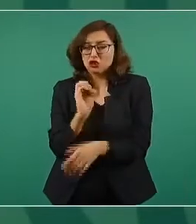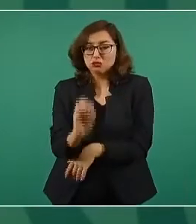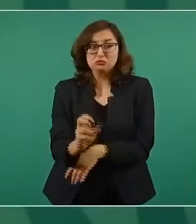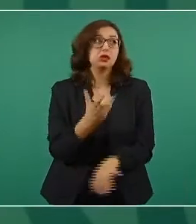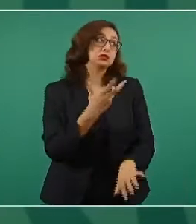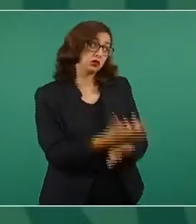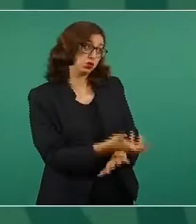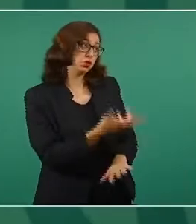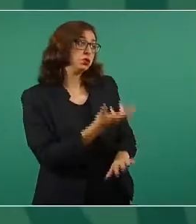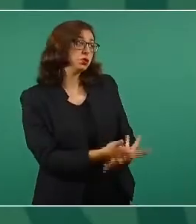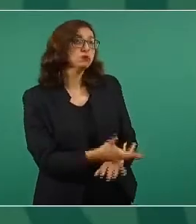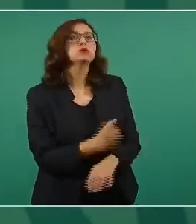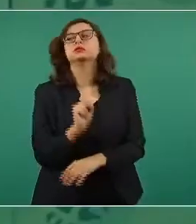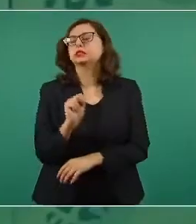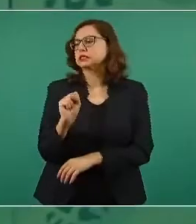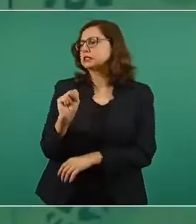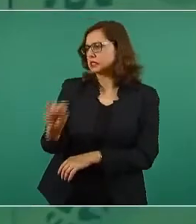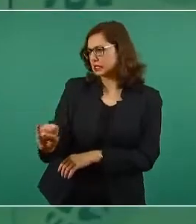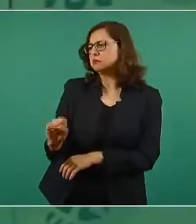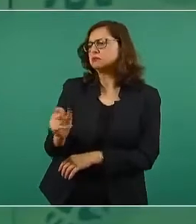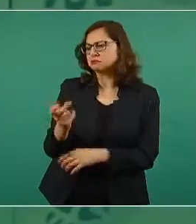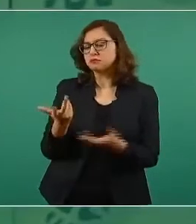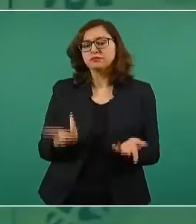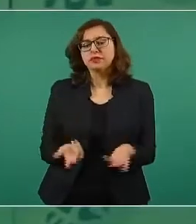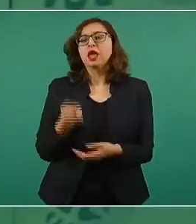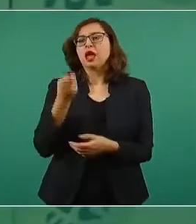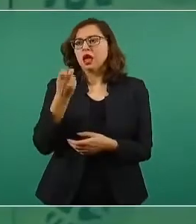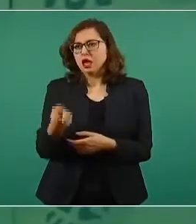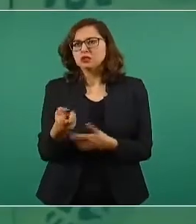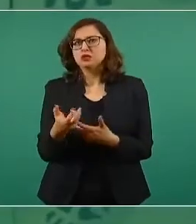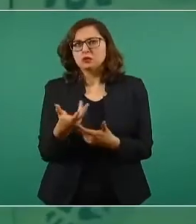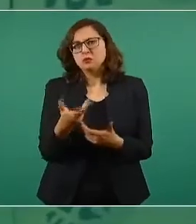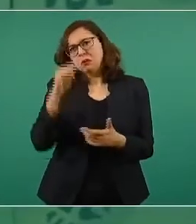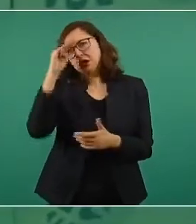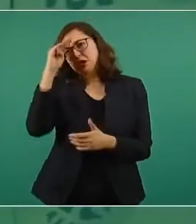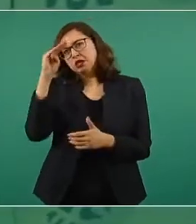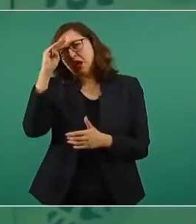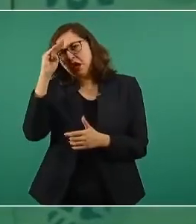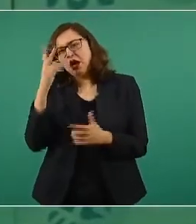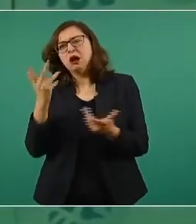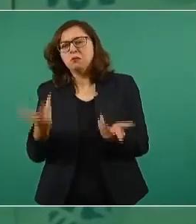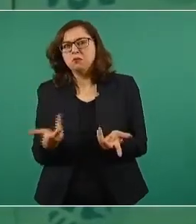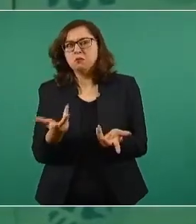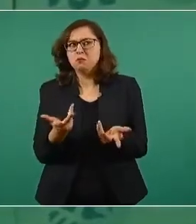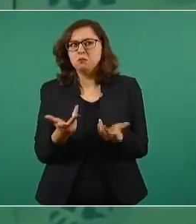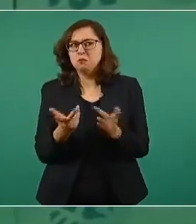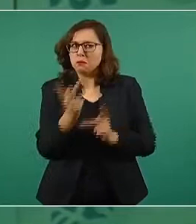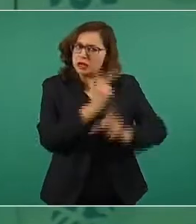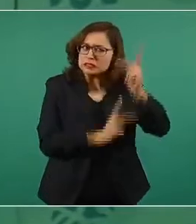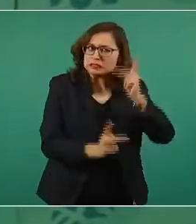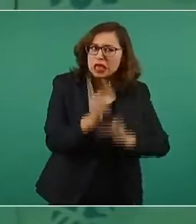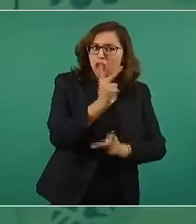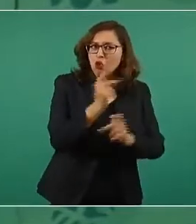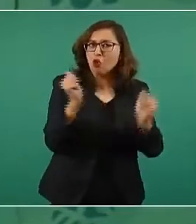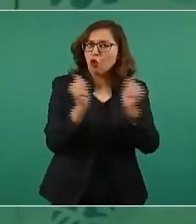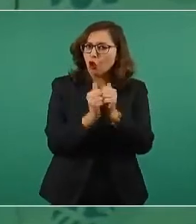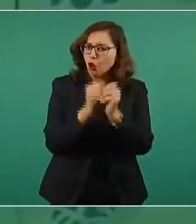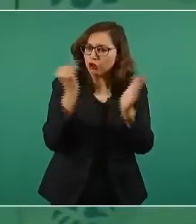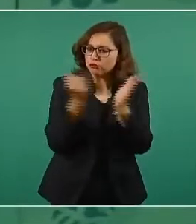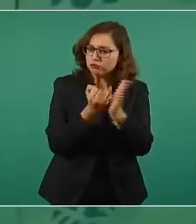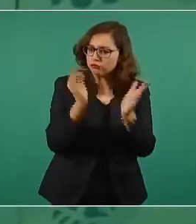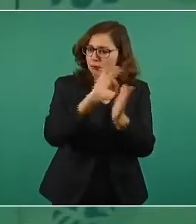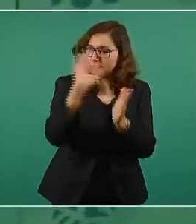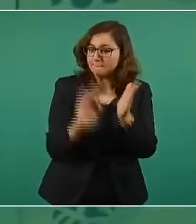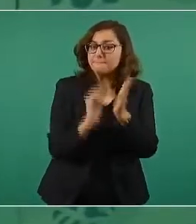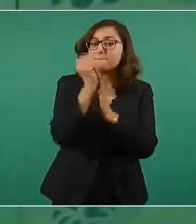Entonces, hay que buscar, si es financiamiento, que sean tasas bajas. desde